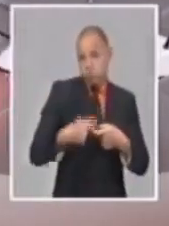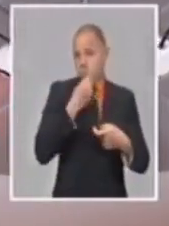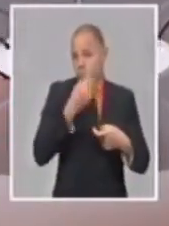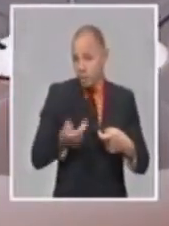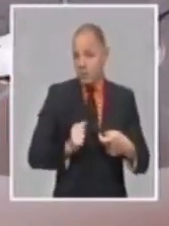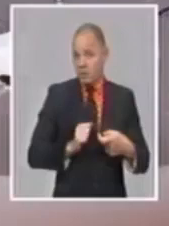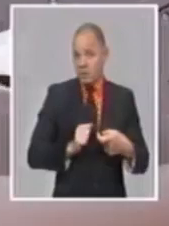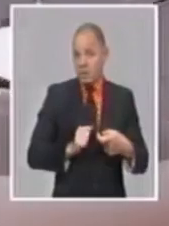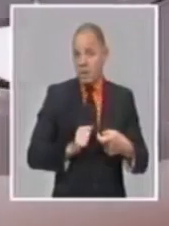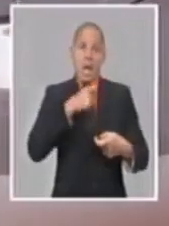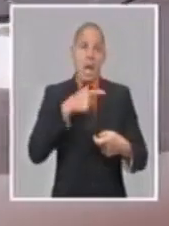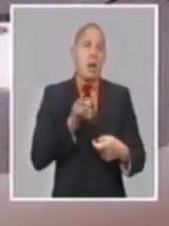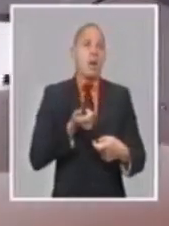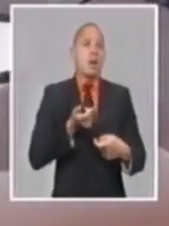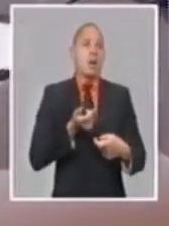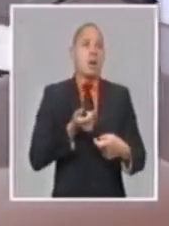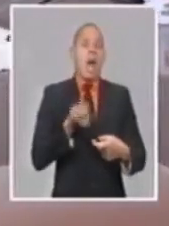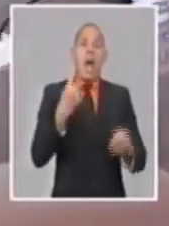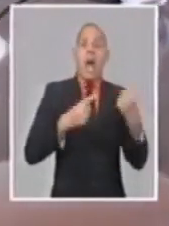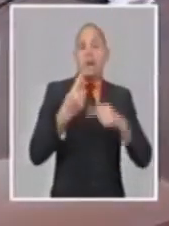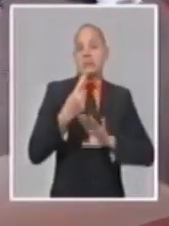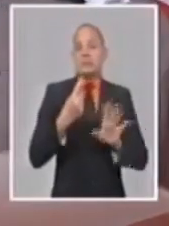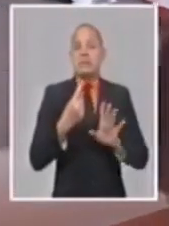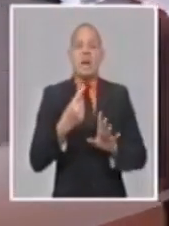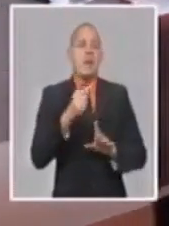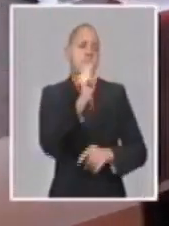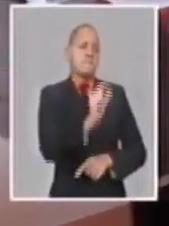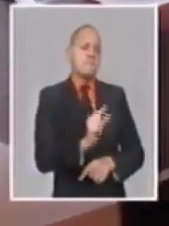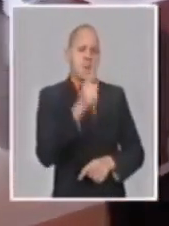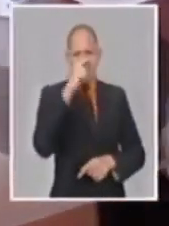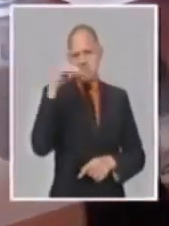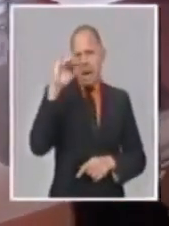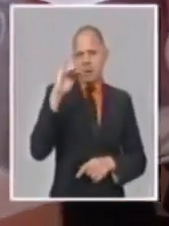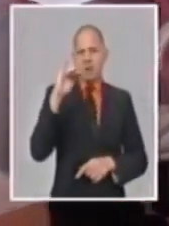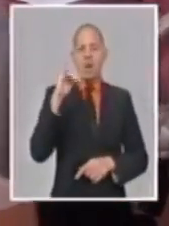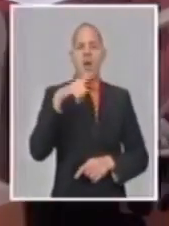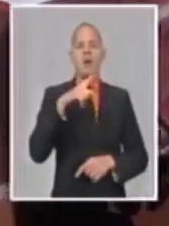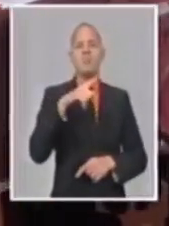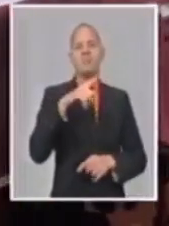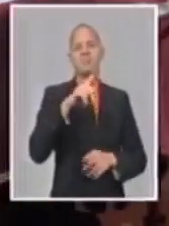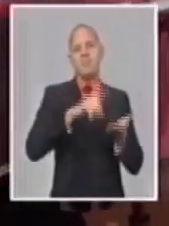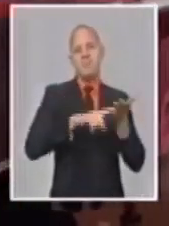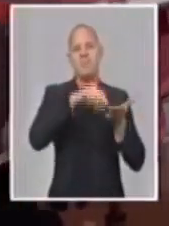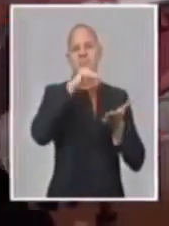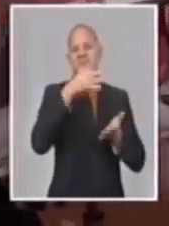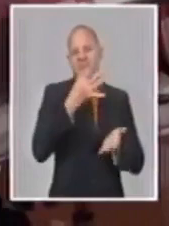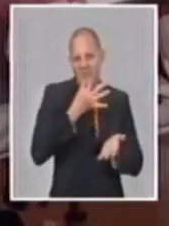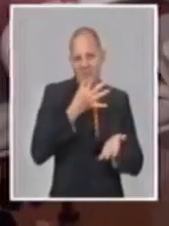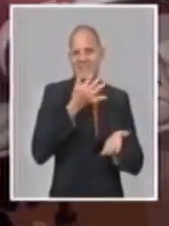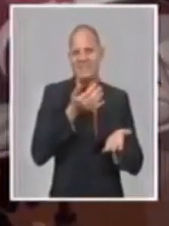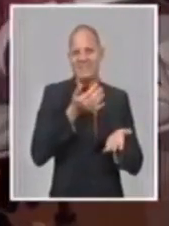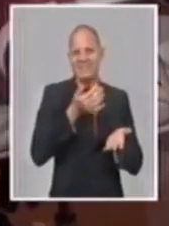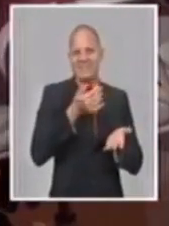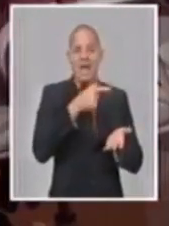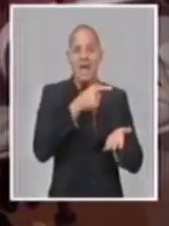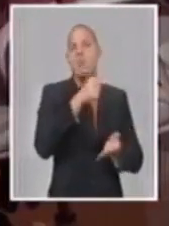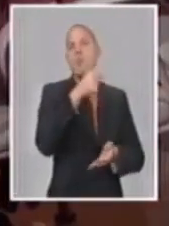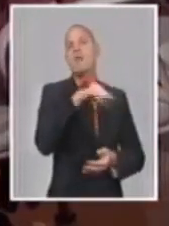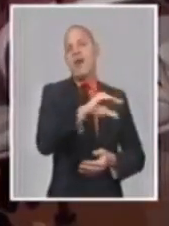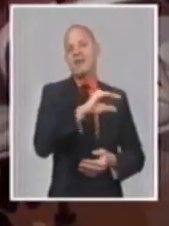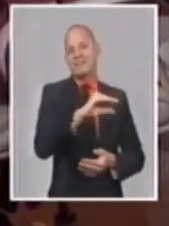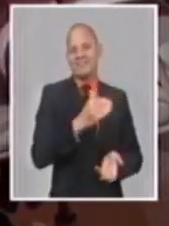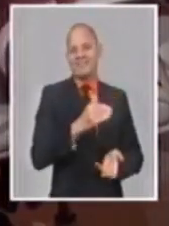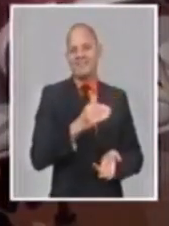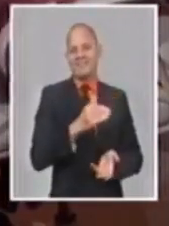y hombres que tienen familiares ya de la tercera edad, que tienen que ayudar a mantener, que tenemos